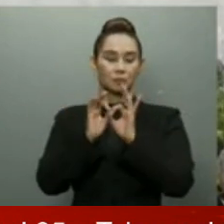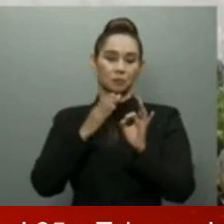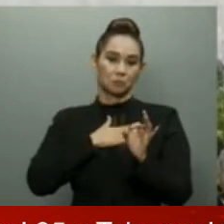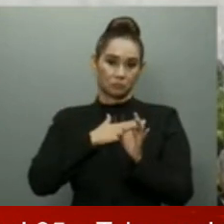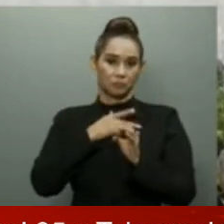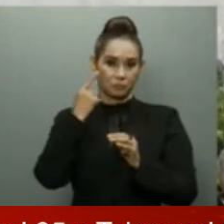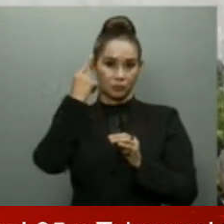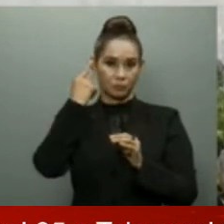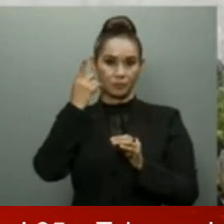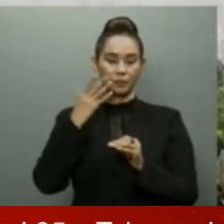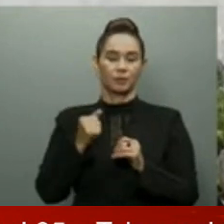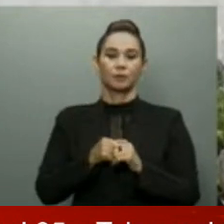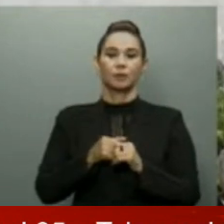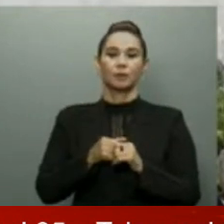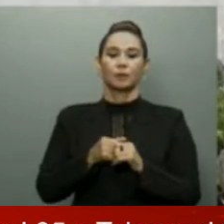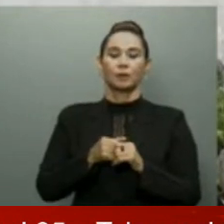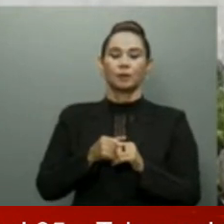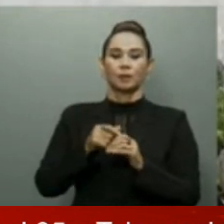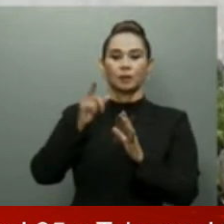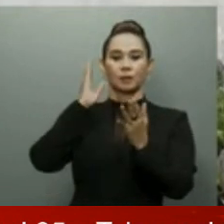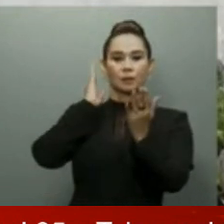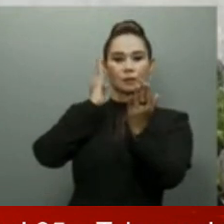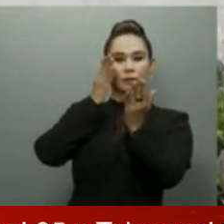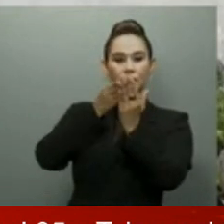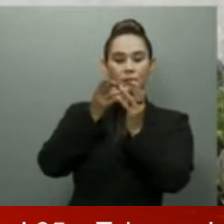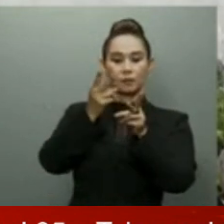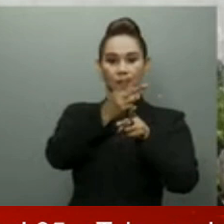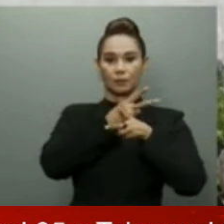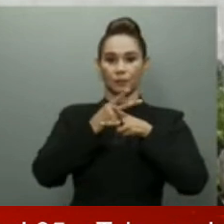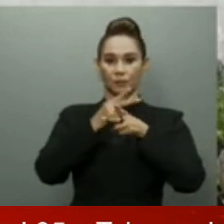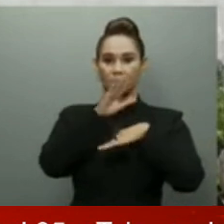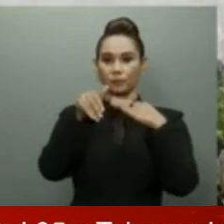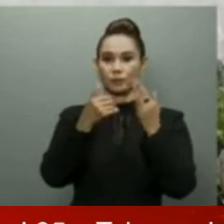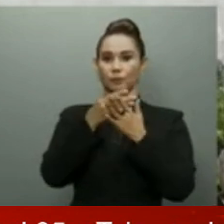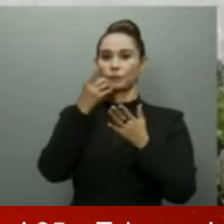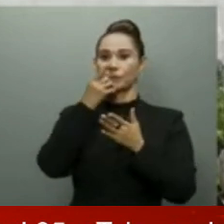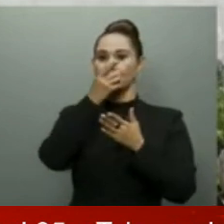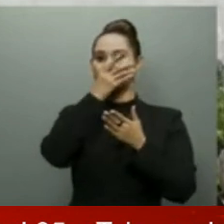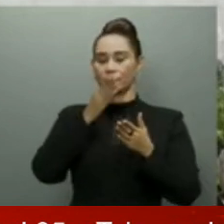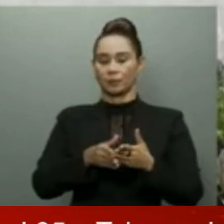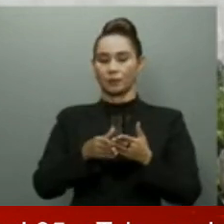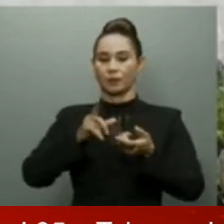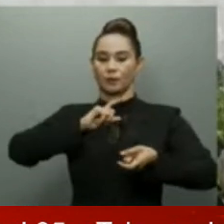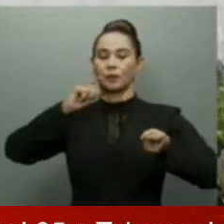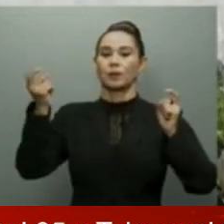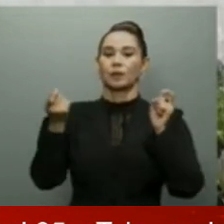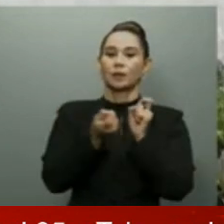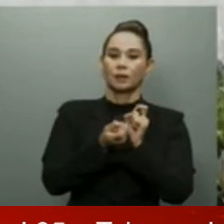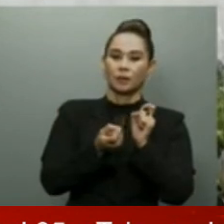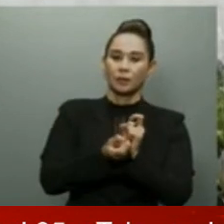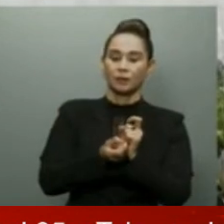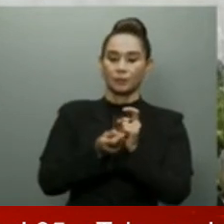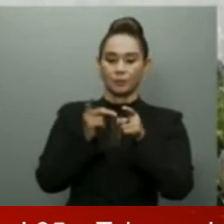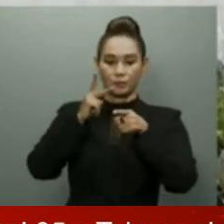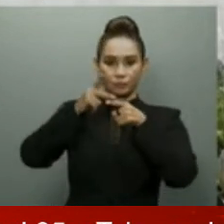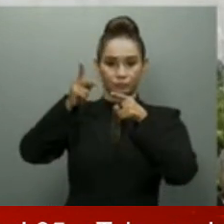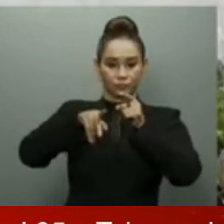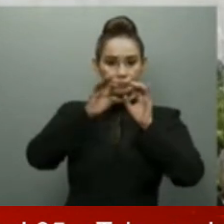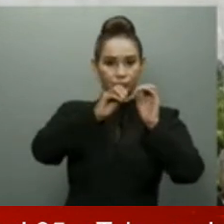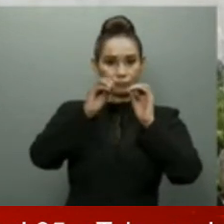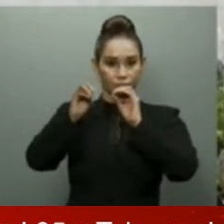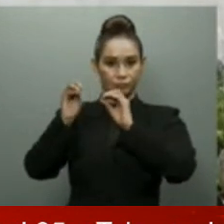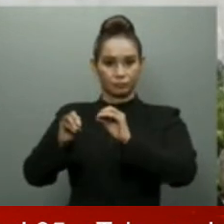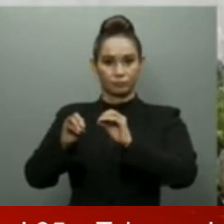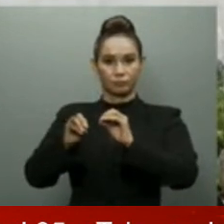la que se centra en la seguridad ciudadana y en la transformación y profesionalización de la Policía Nacional.